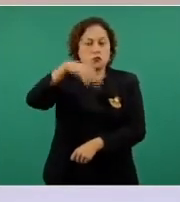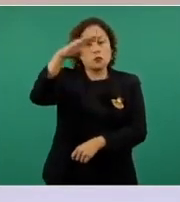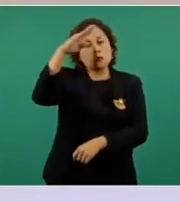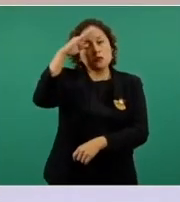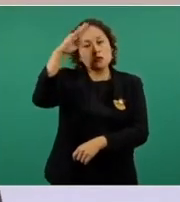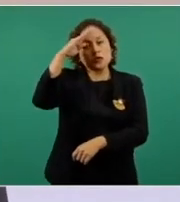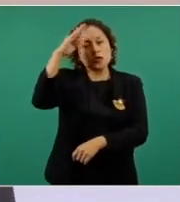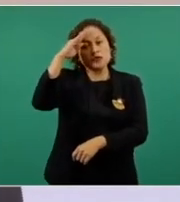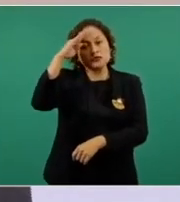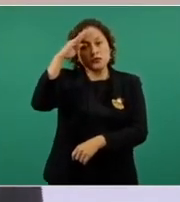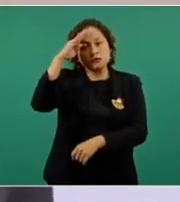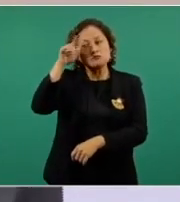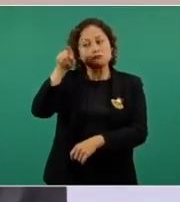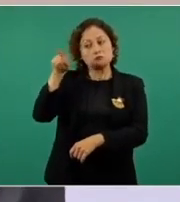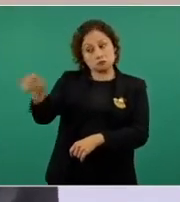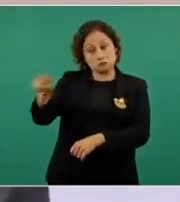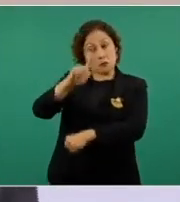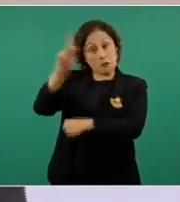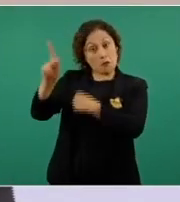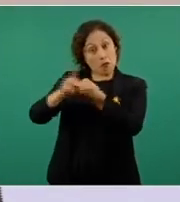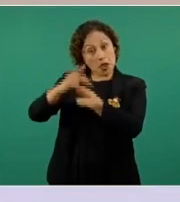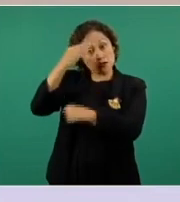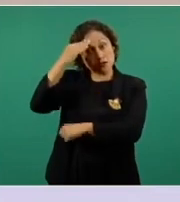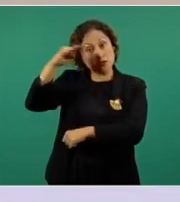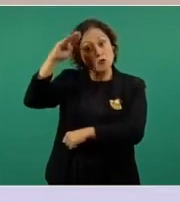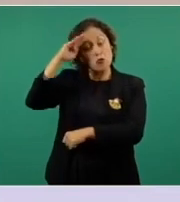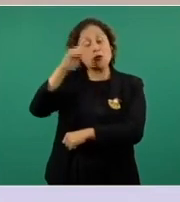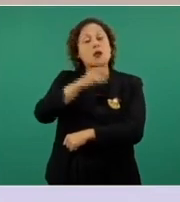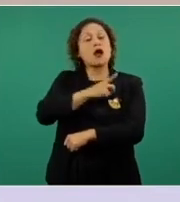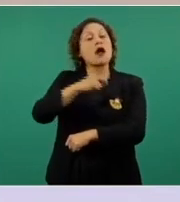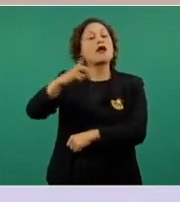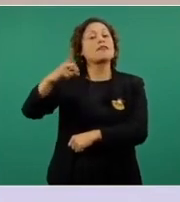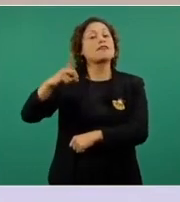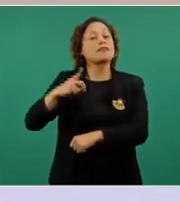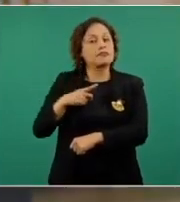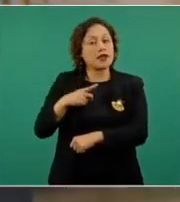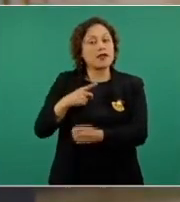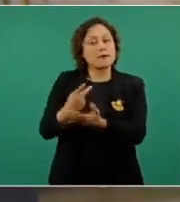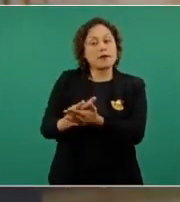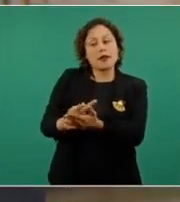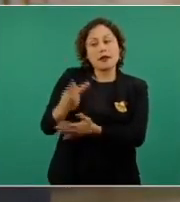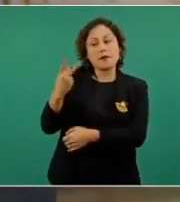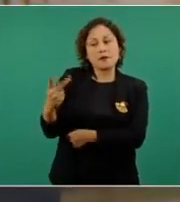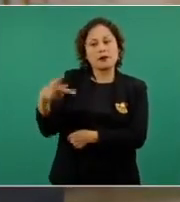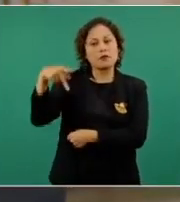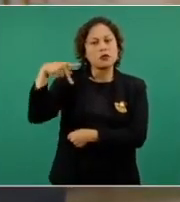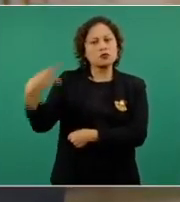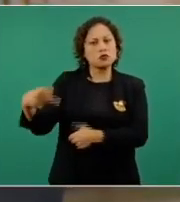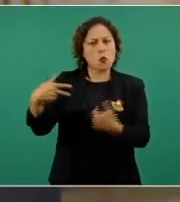ser declarada Patrimonio de la Humanidad.